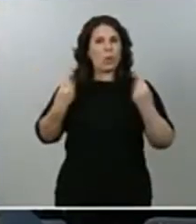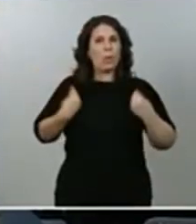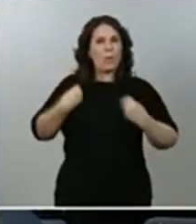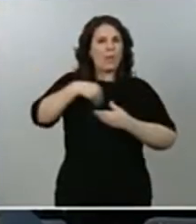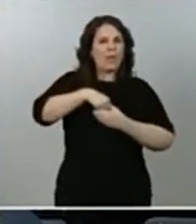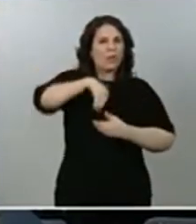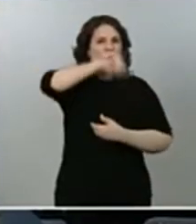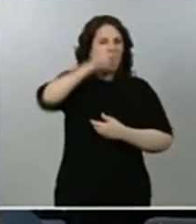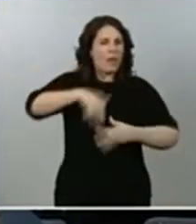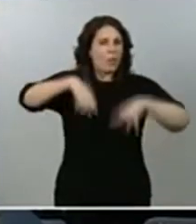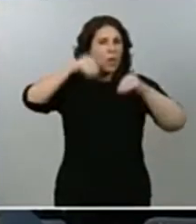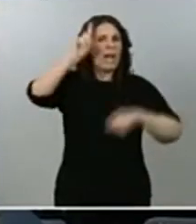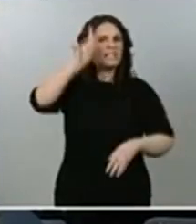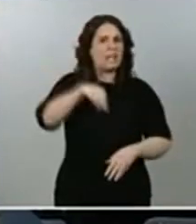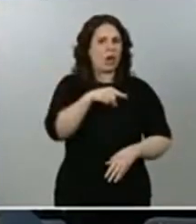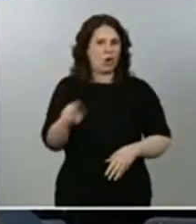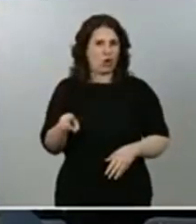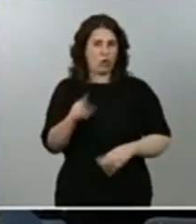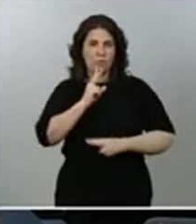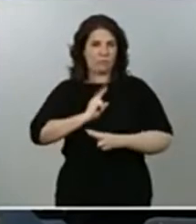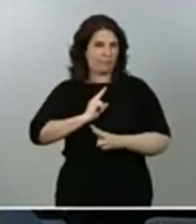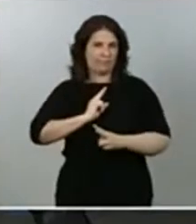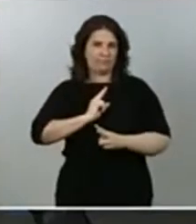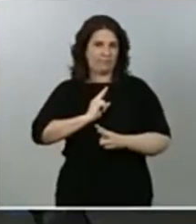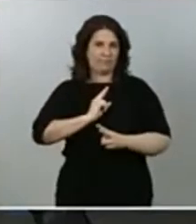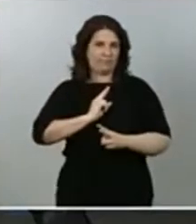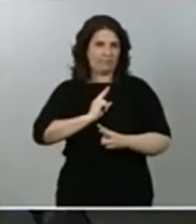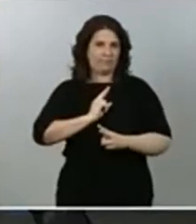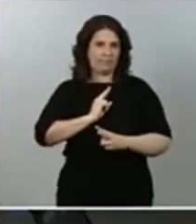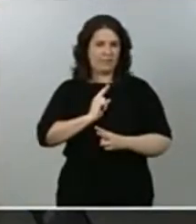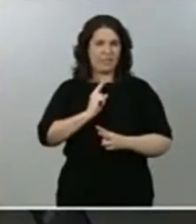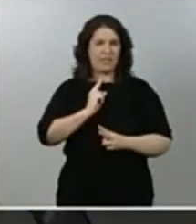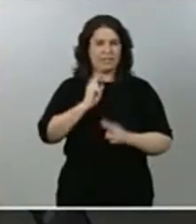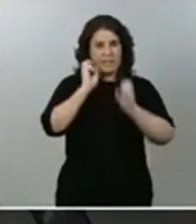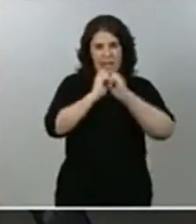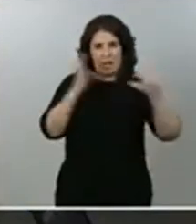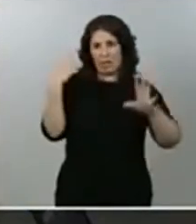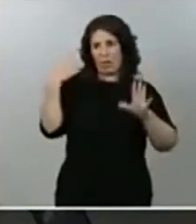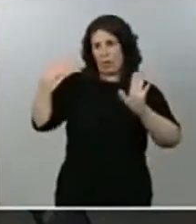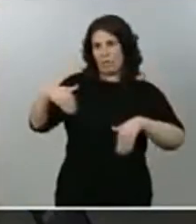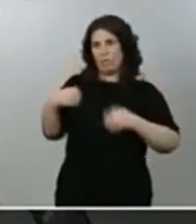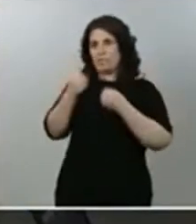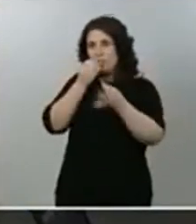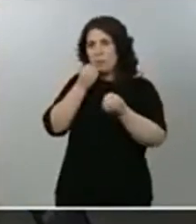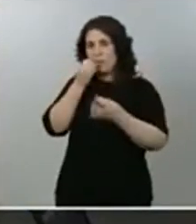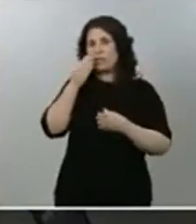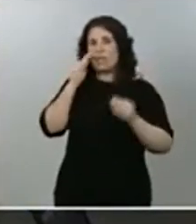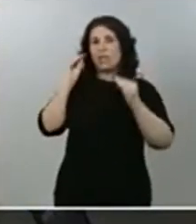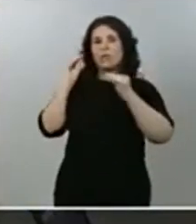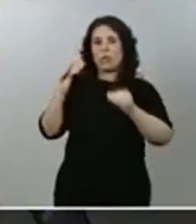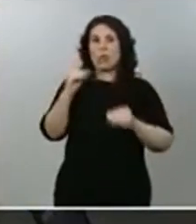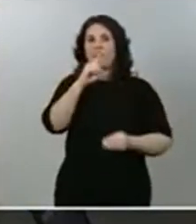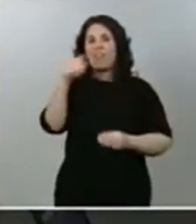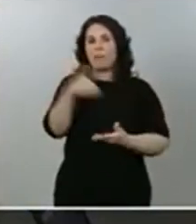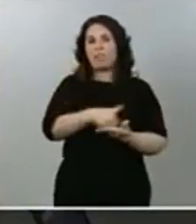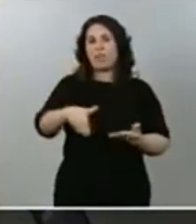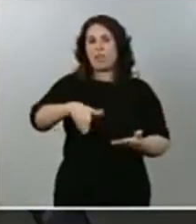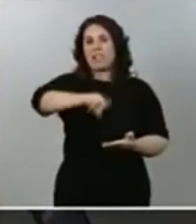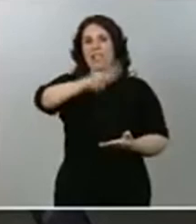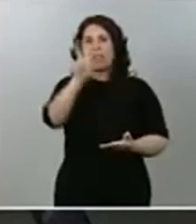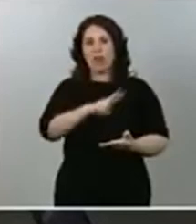Parece claro que después de las informaciones que han salido de la posible evasión de 100 millones de dólares del